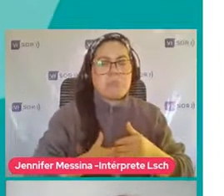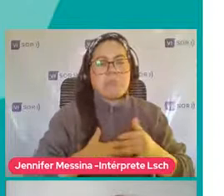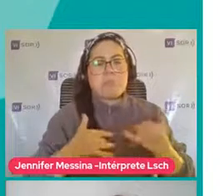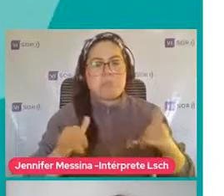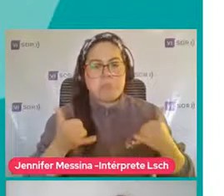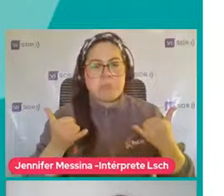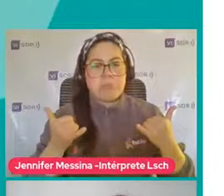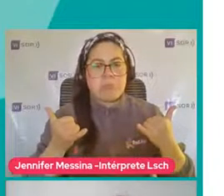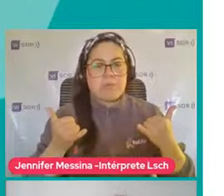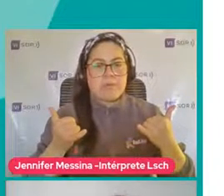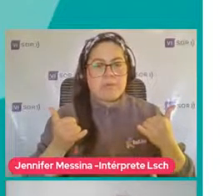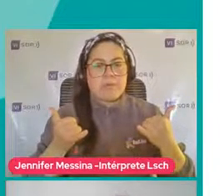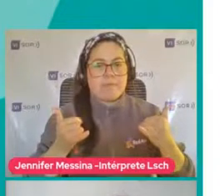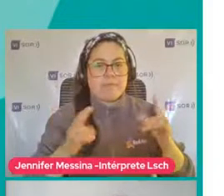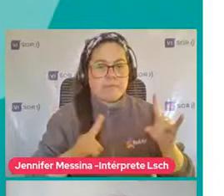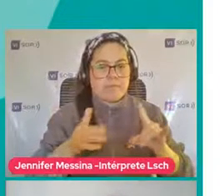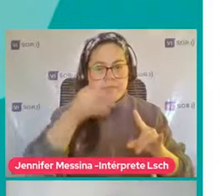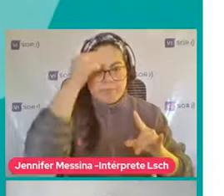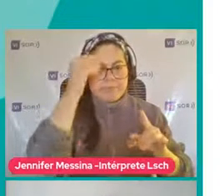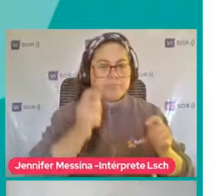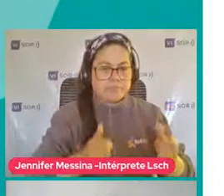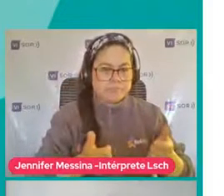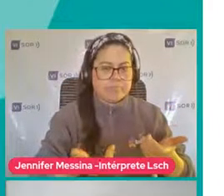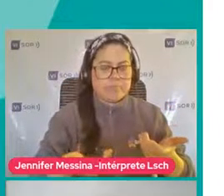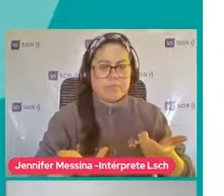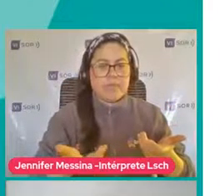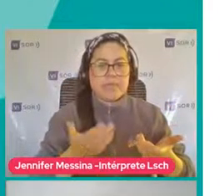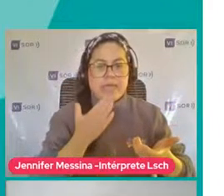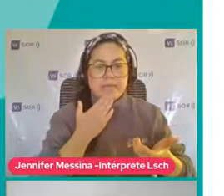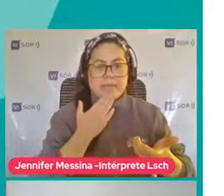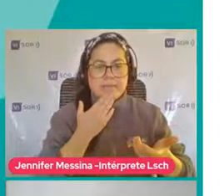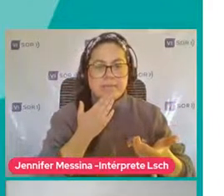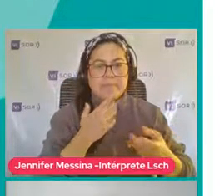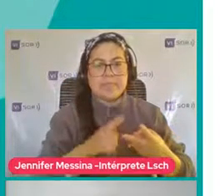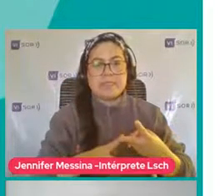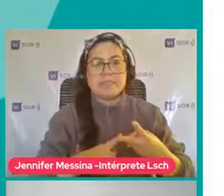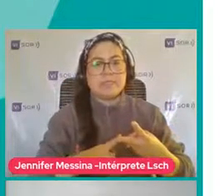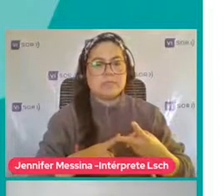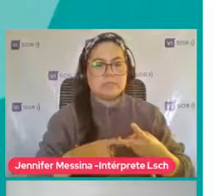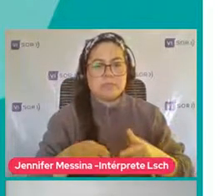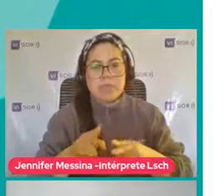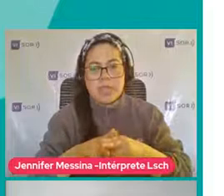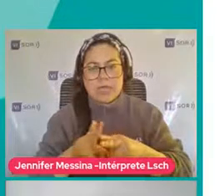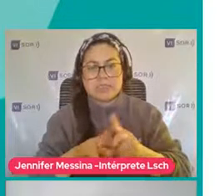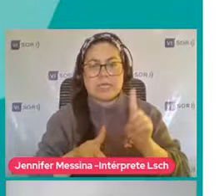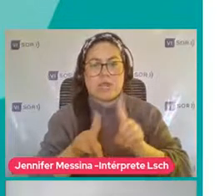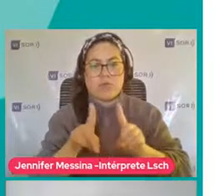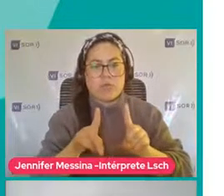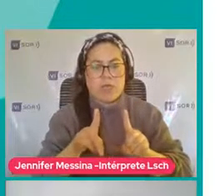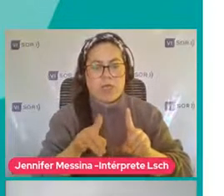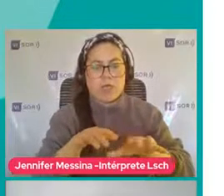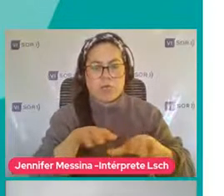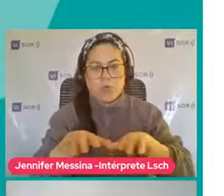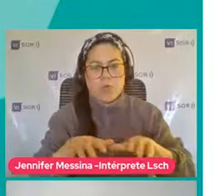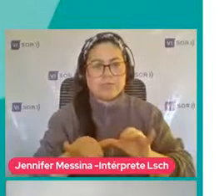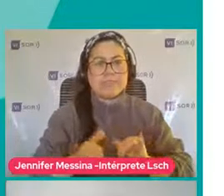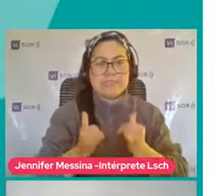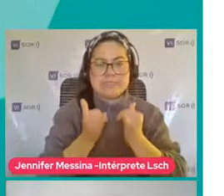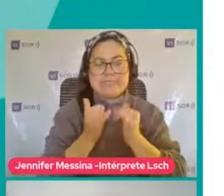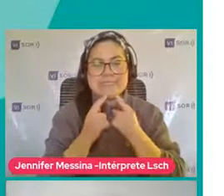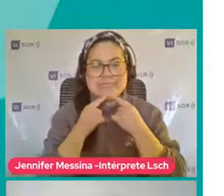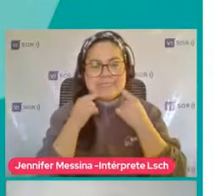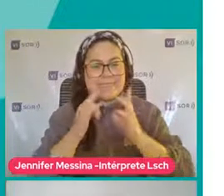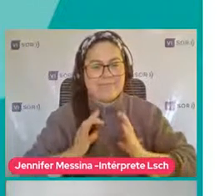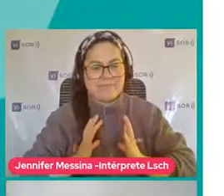que se ejercita Alguna capacidad O destreza También Tiene que ver Con hacer algo Con alegría Con el fin De entretenerse Divertirse O